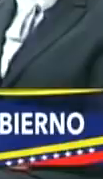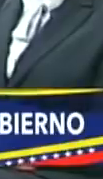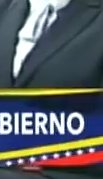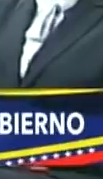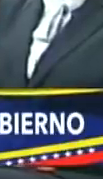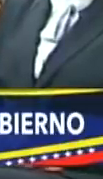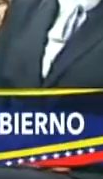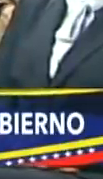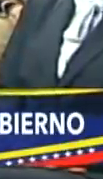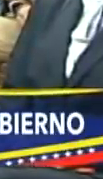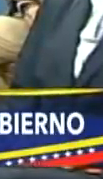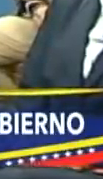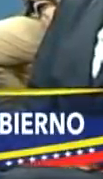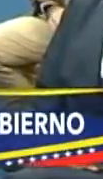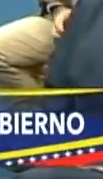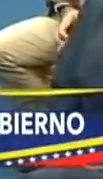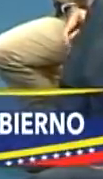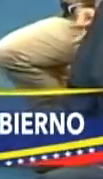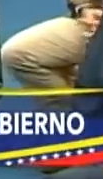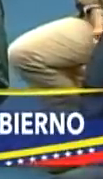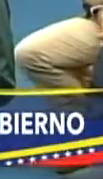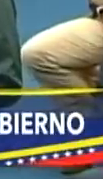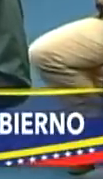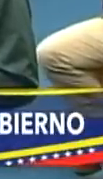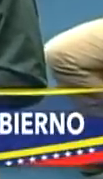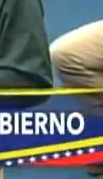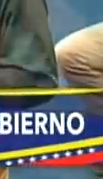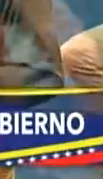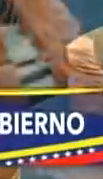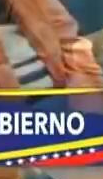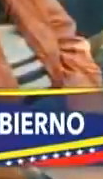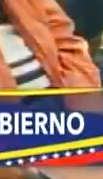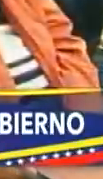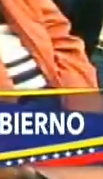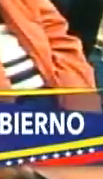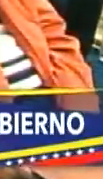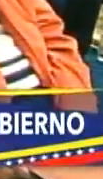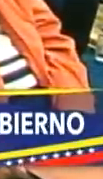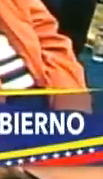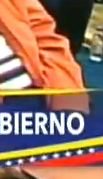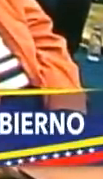Estuvimos organizando lo mejor posible, al máximo,